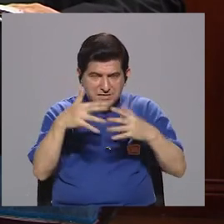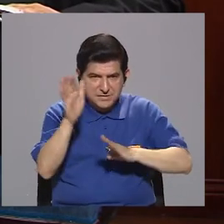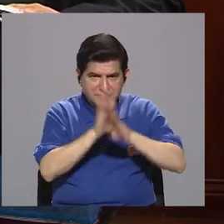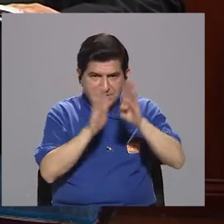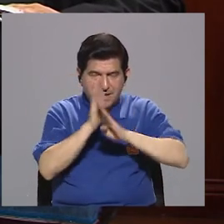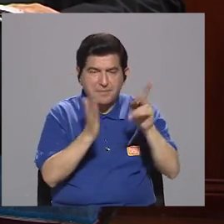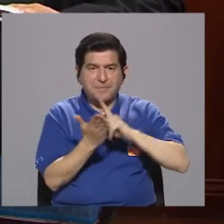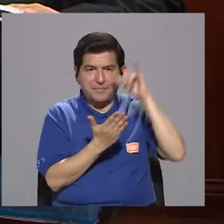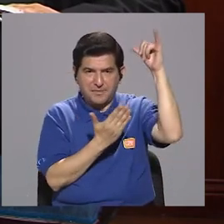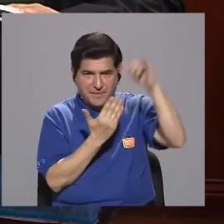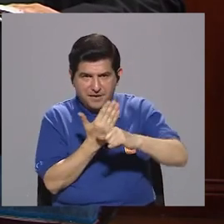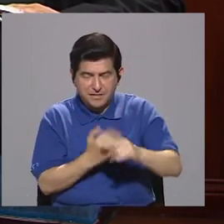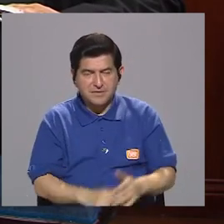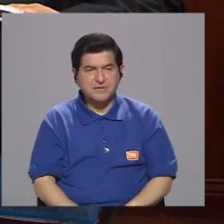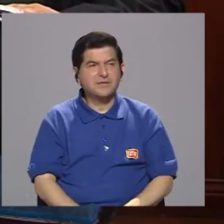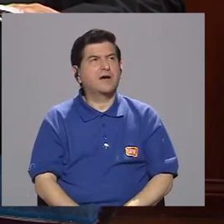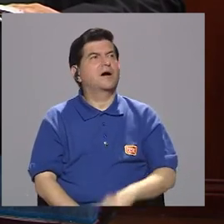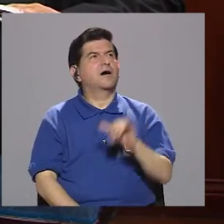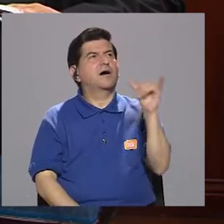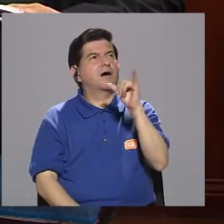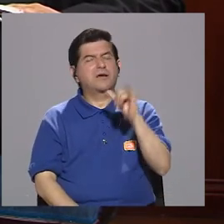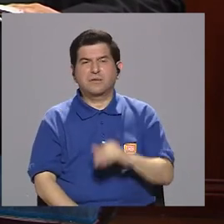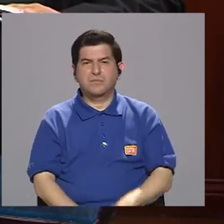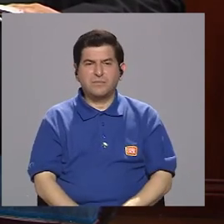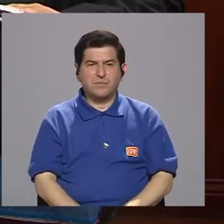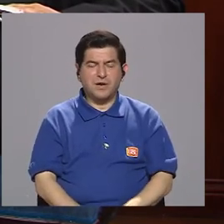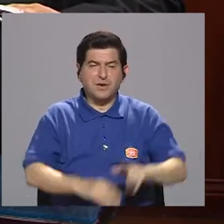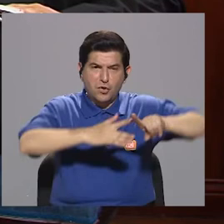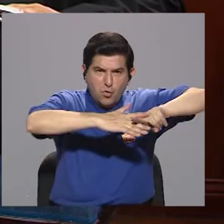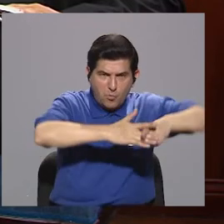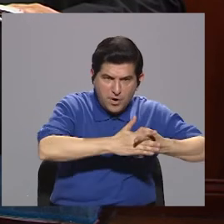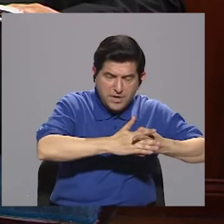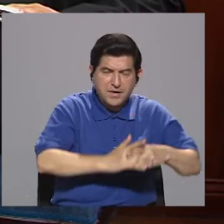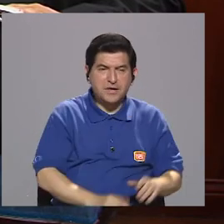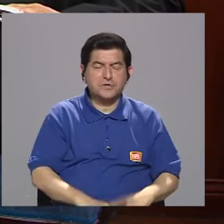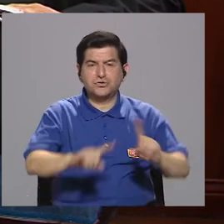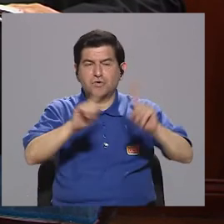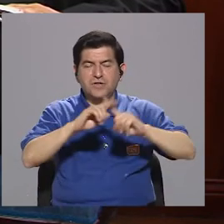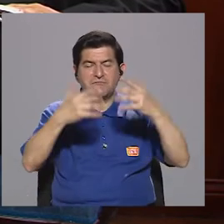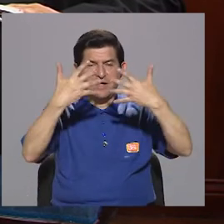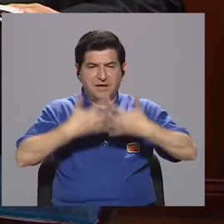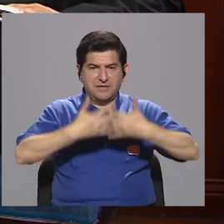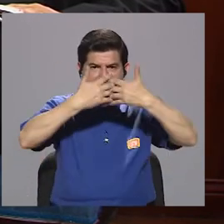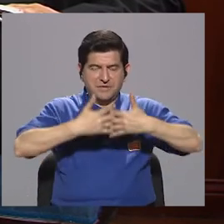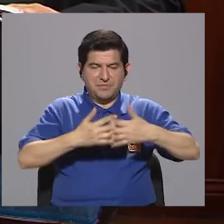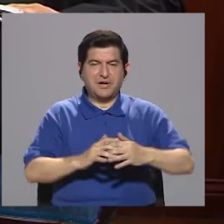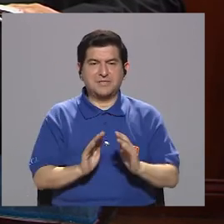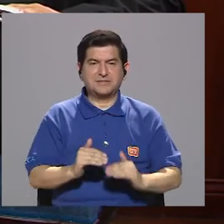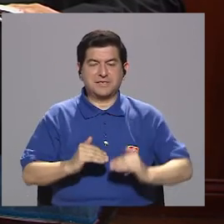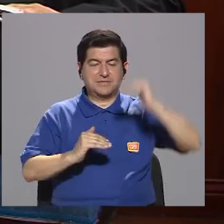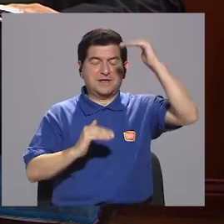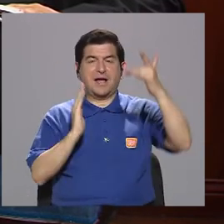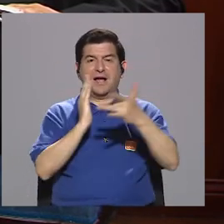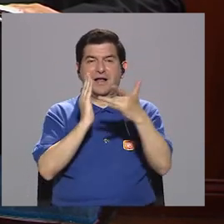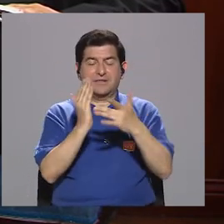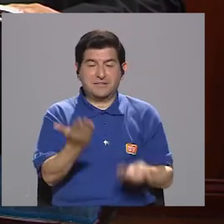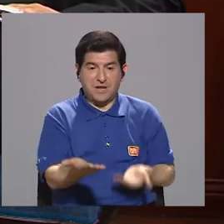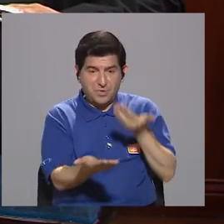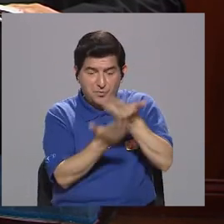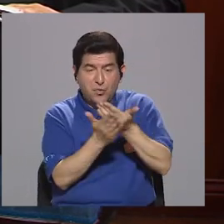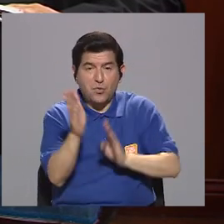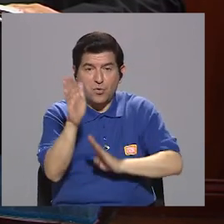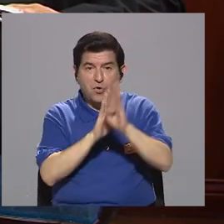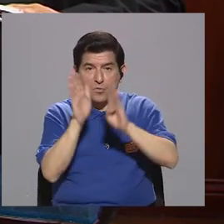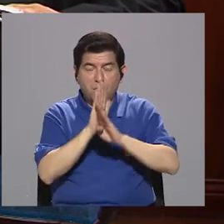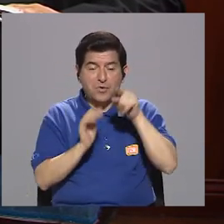el desarrollo del proyecto, sería como el detonante de un corredor de empresas de alta tecnología que estamos proponiendo se desarrolle